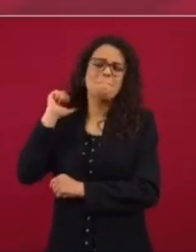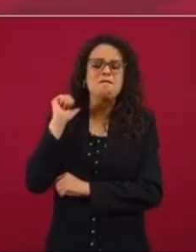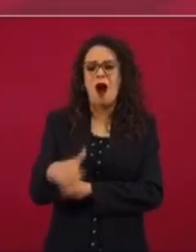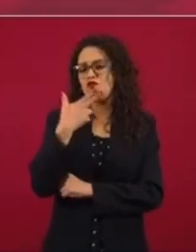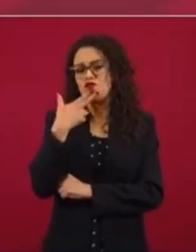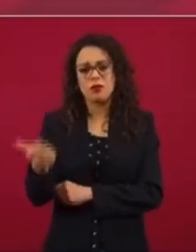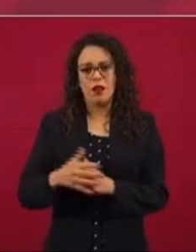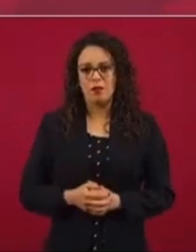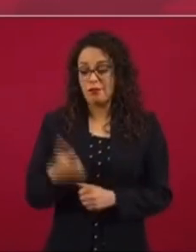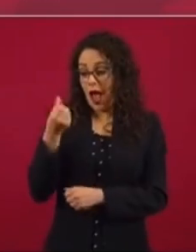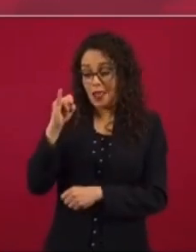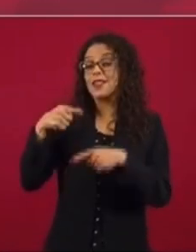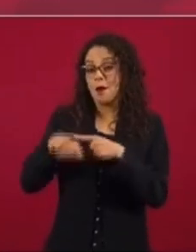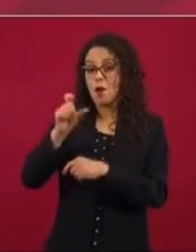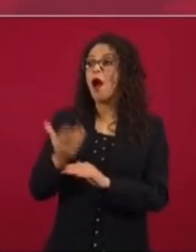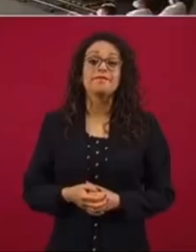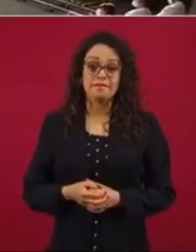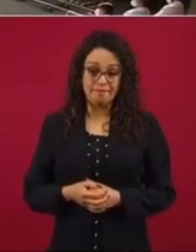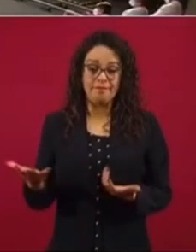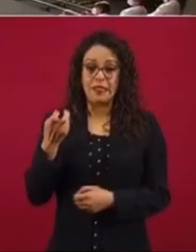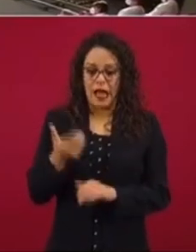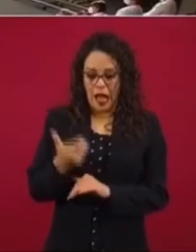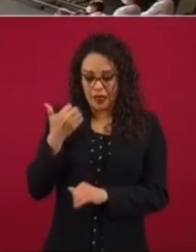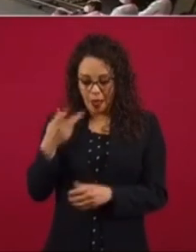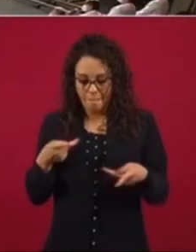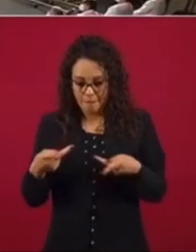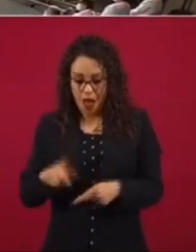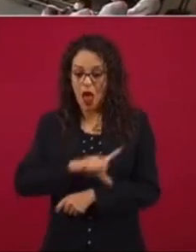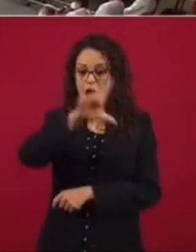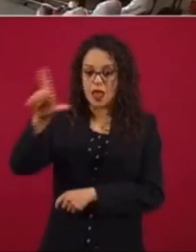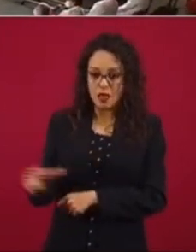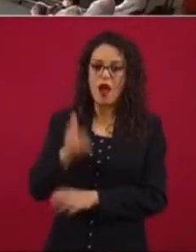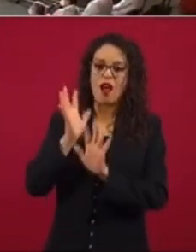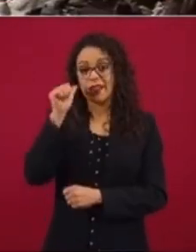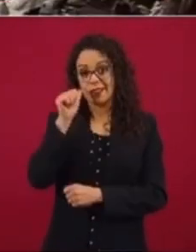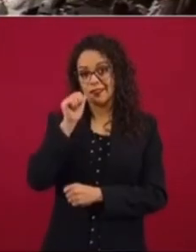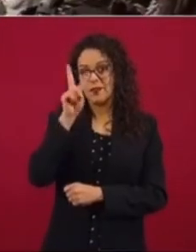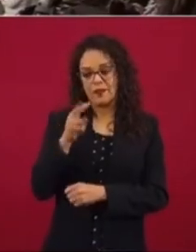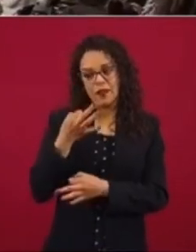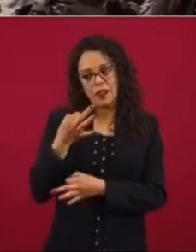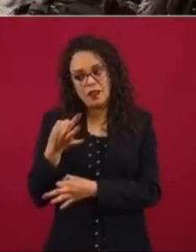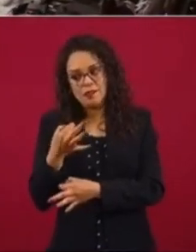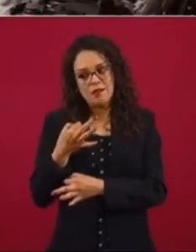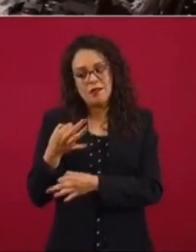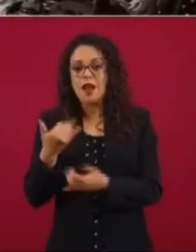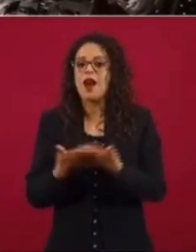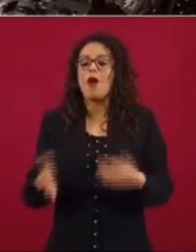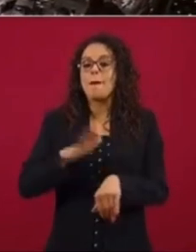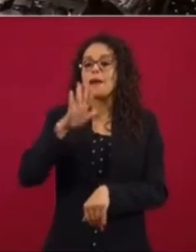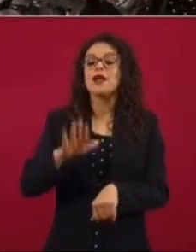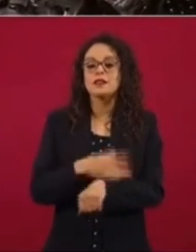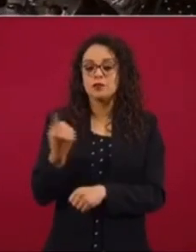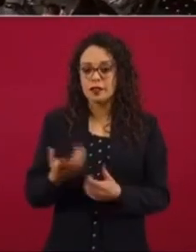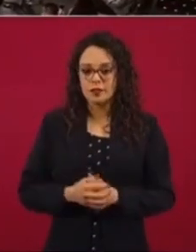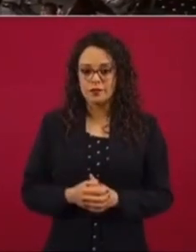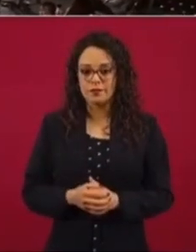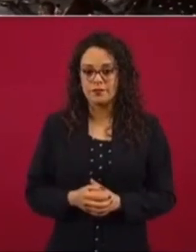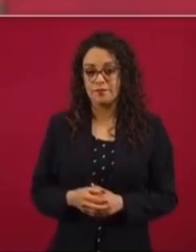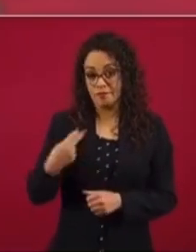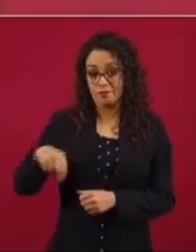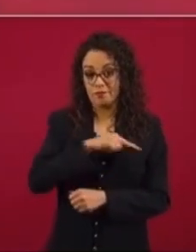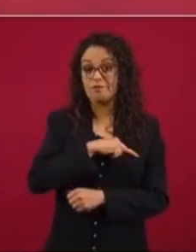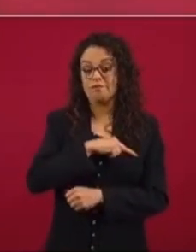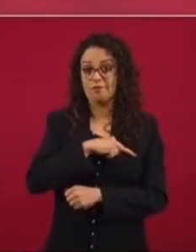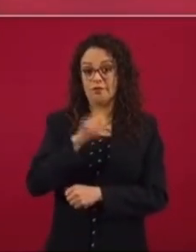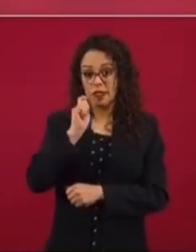Así empezaron cuando iban a privatizar teléfonos de México y luego entregaron teléfonos de México. Más ahora que nos hemos propuesto fortalecer